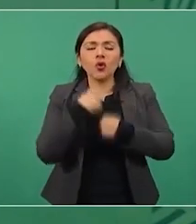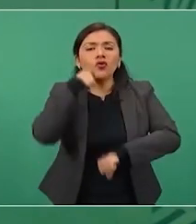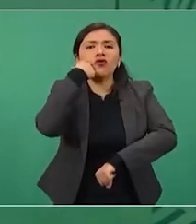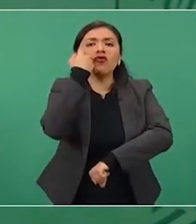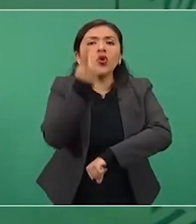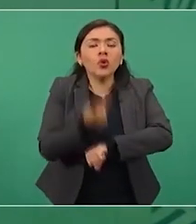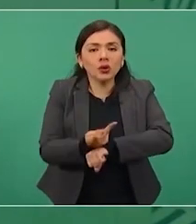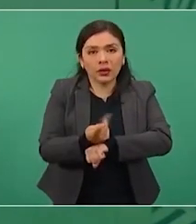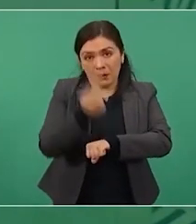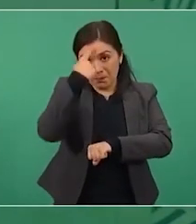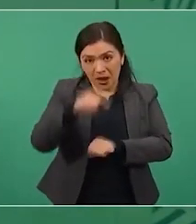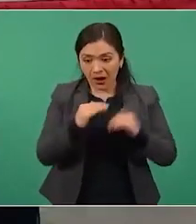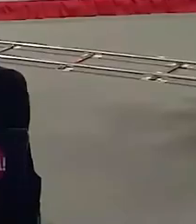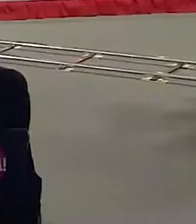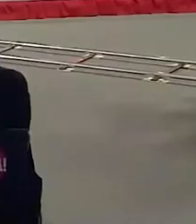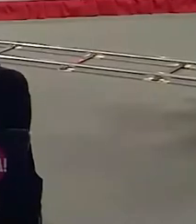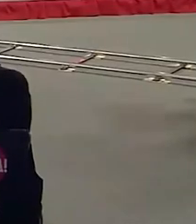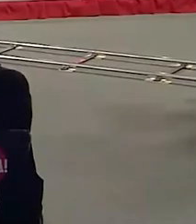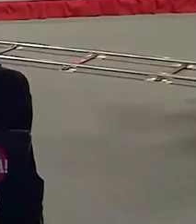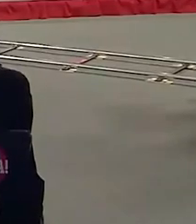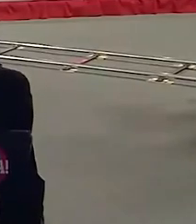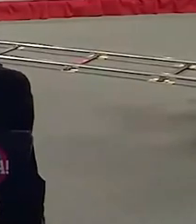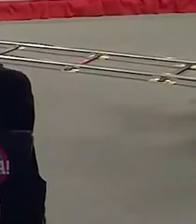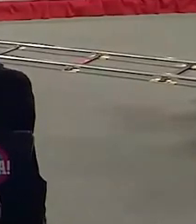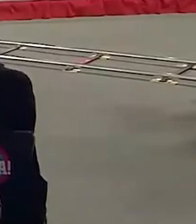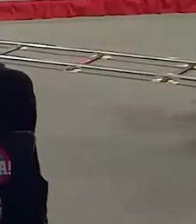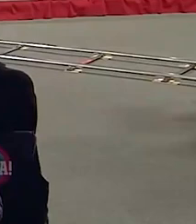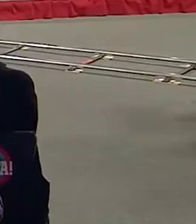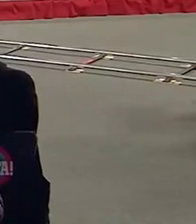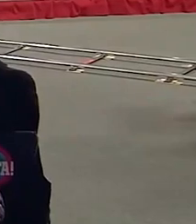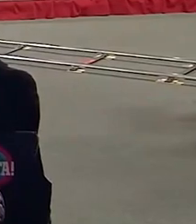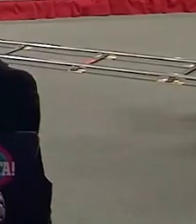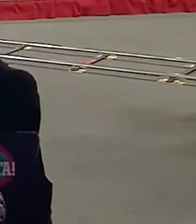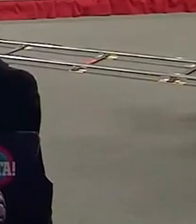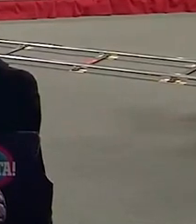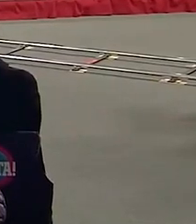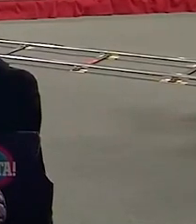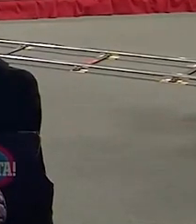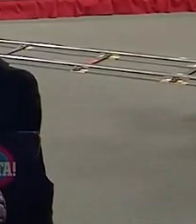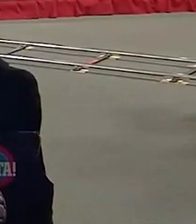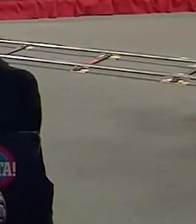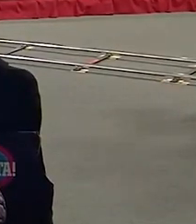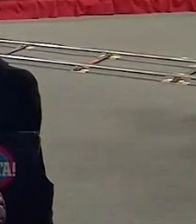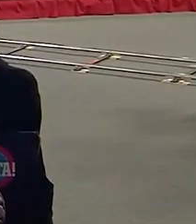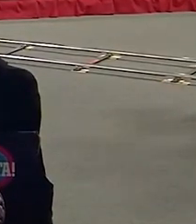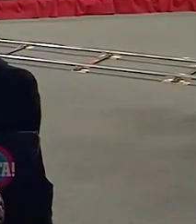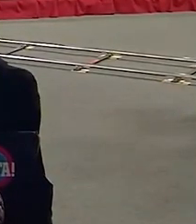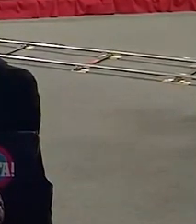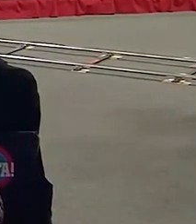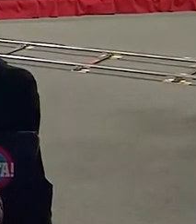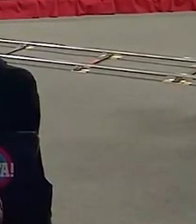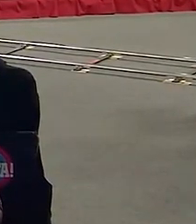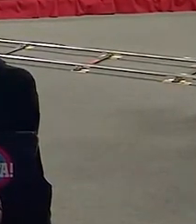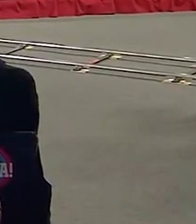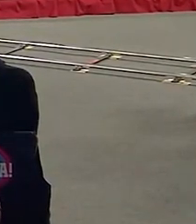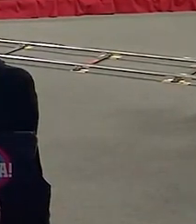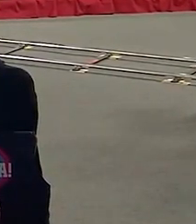democrática para rectificar